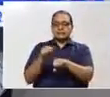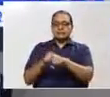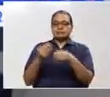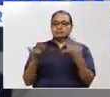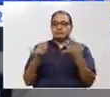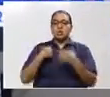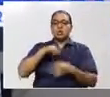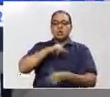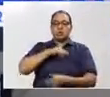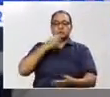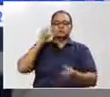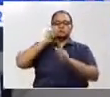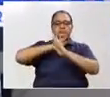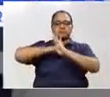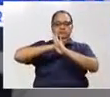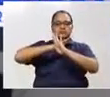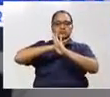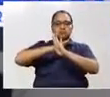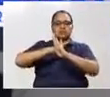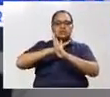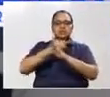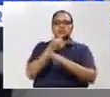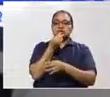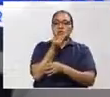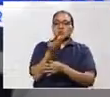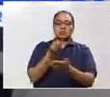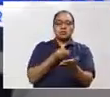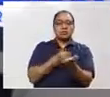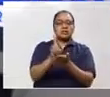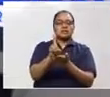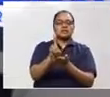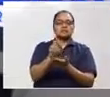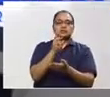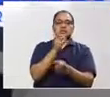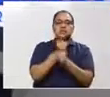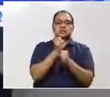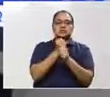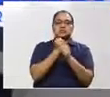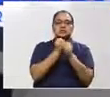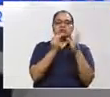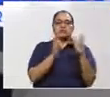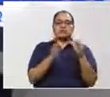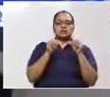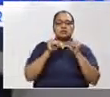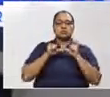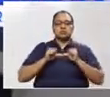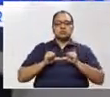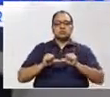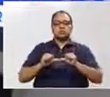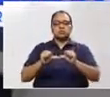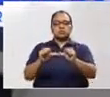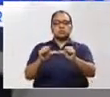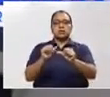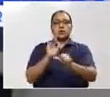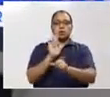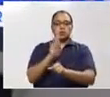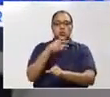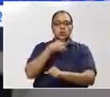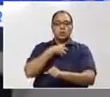nuestro deber defender y llegar hasta las últimas consecuencias por lograr que los trabajadores y los trabajadores de Honduras